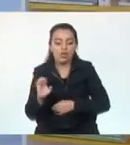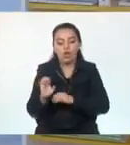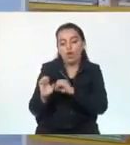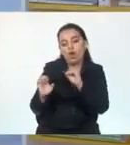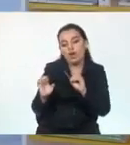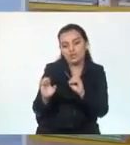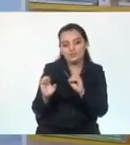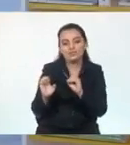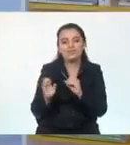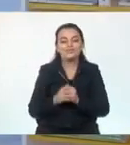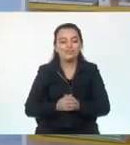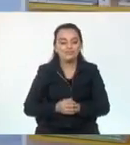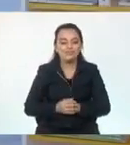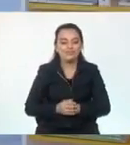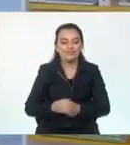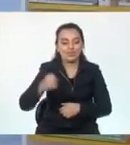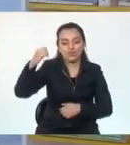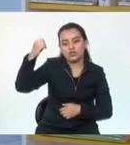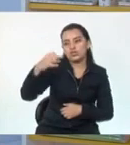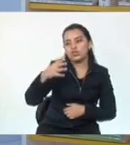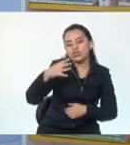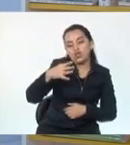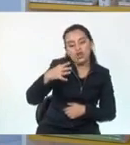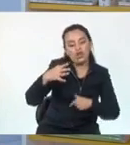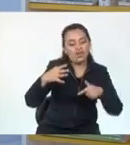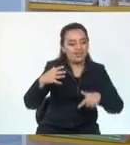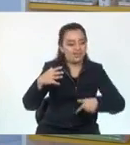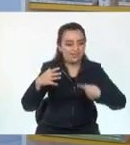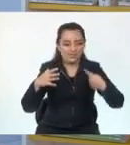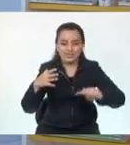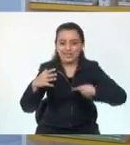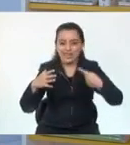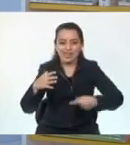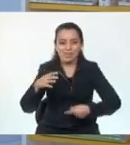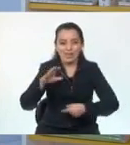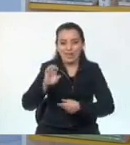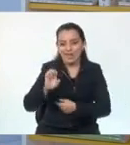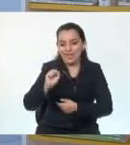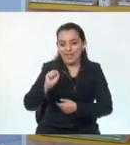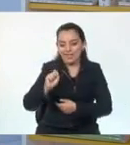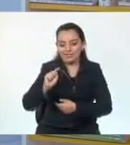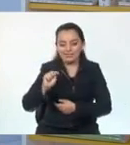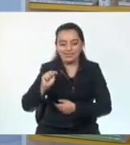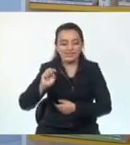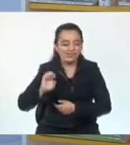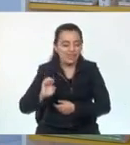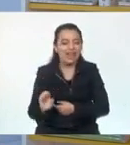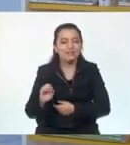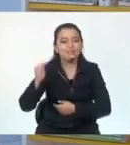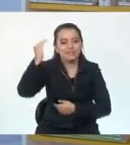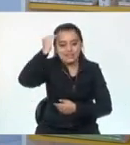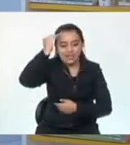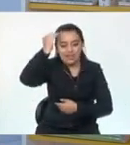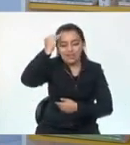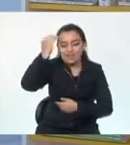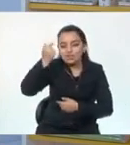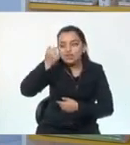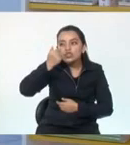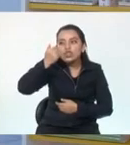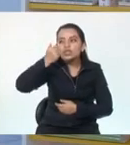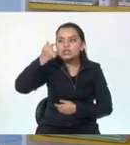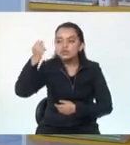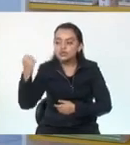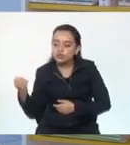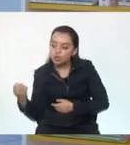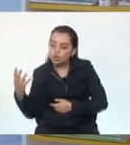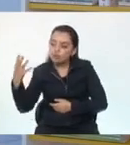que el Sol sale al este y que es muy importante para poder ubicarse y que se oculta